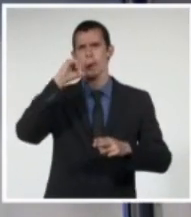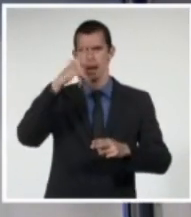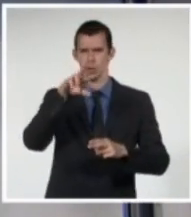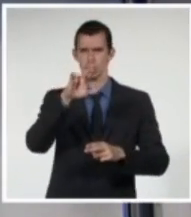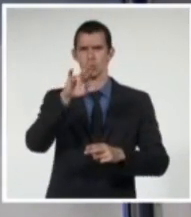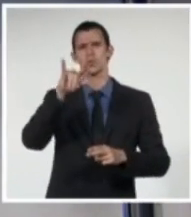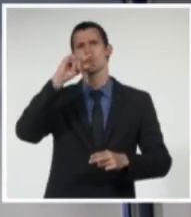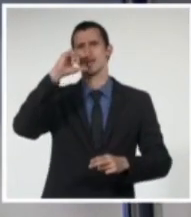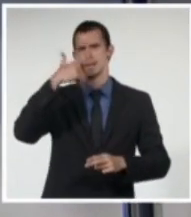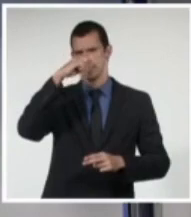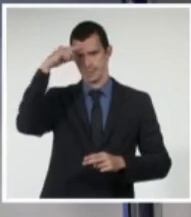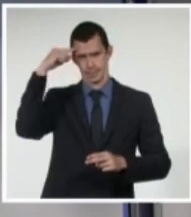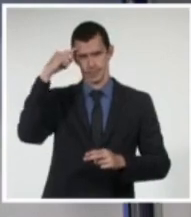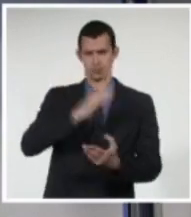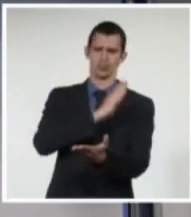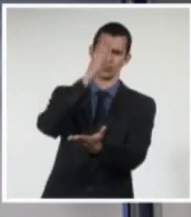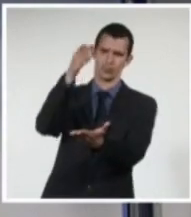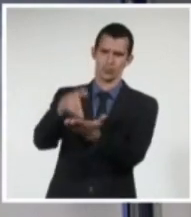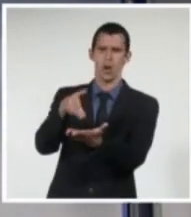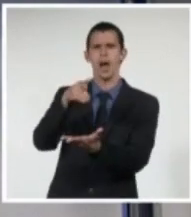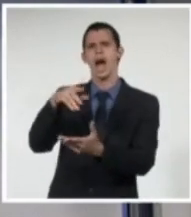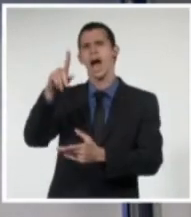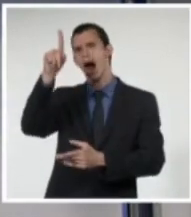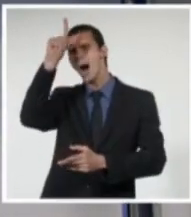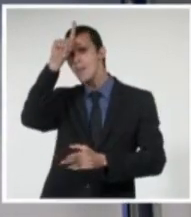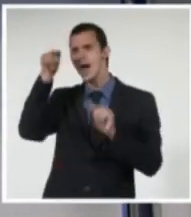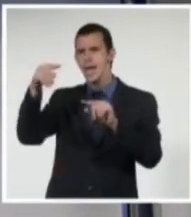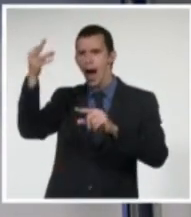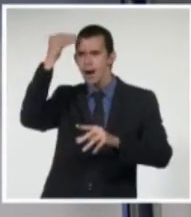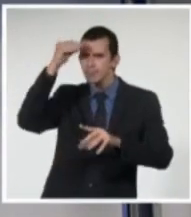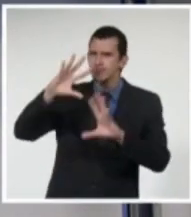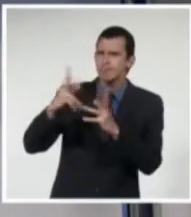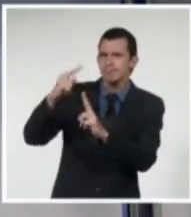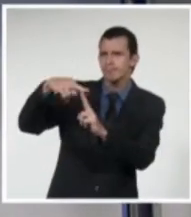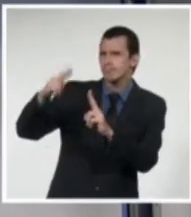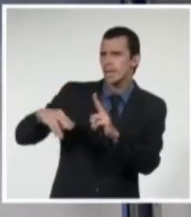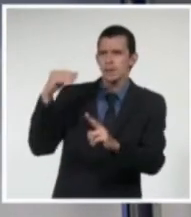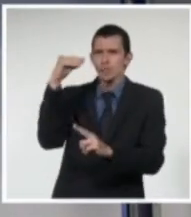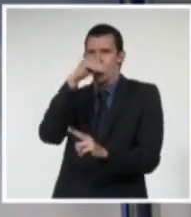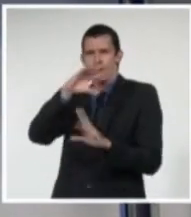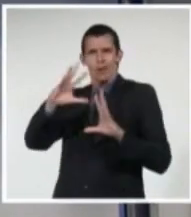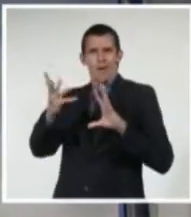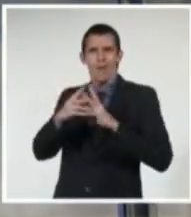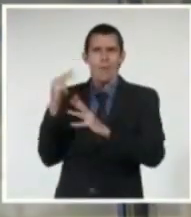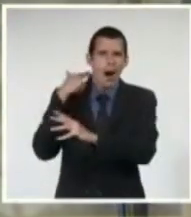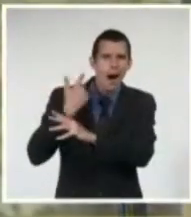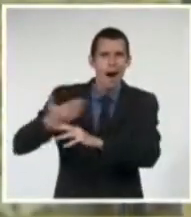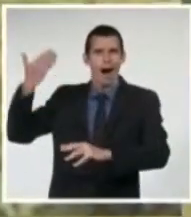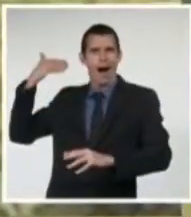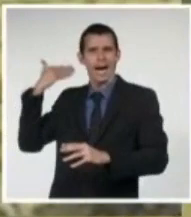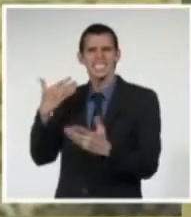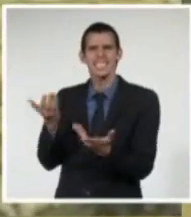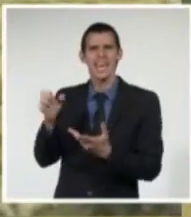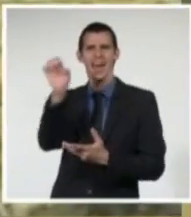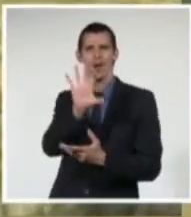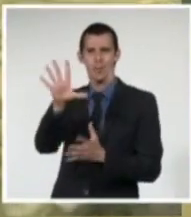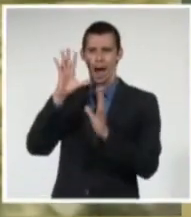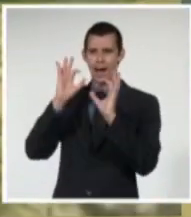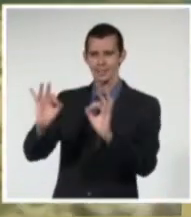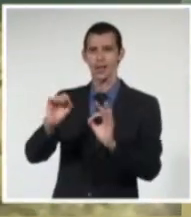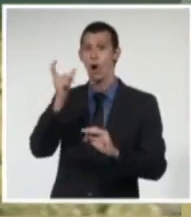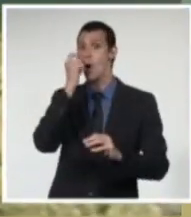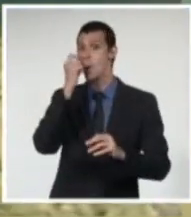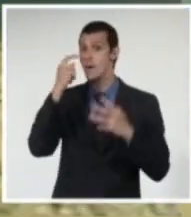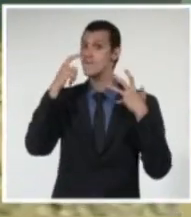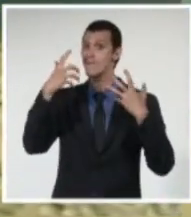Berliner Ensemble, colectivo fundamental de la vanguardia teatral europea, fundado por Bertolt Brecht. A su regreso